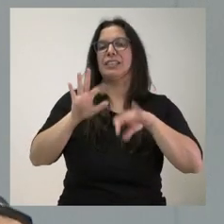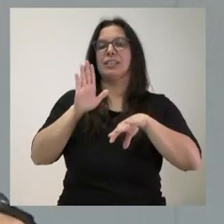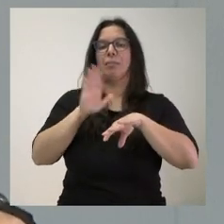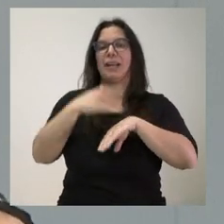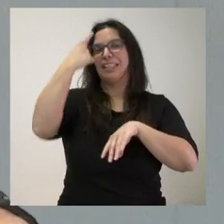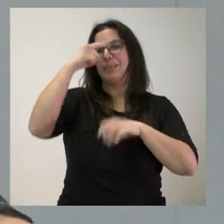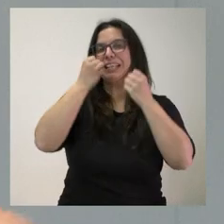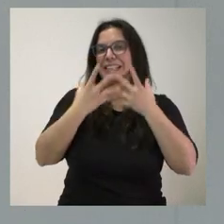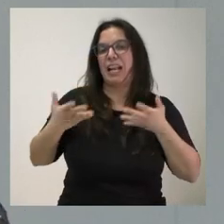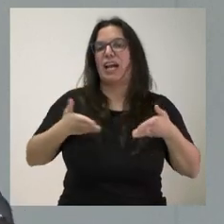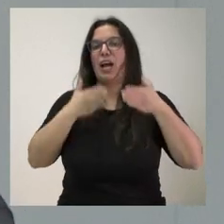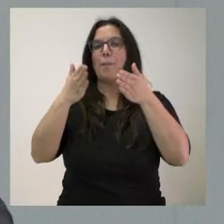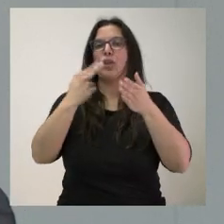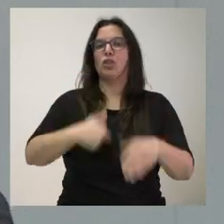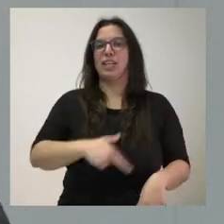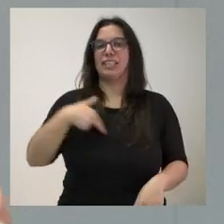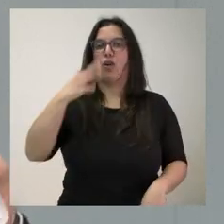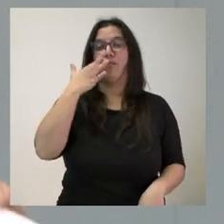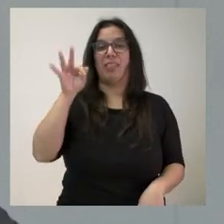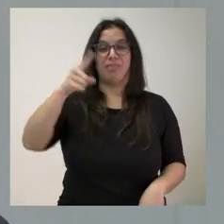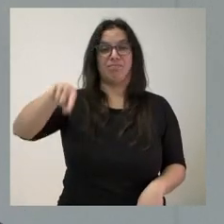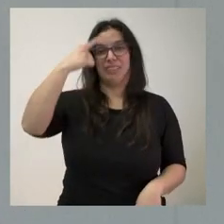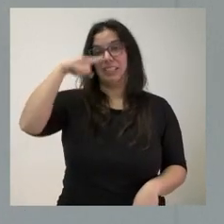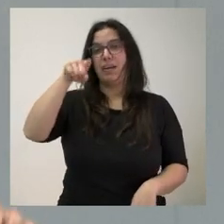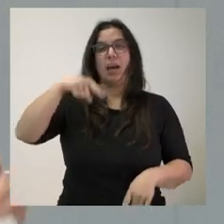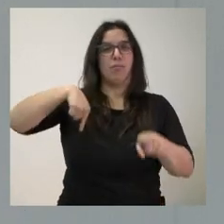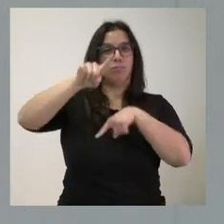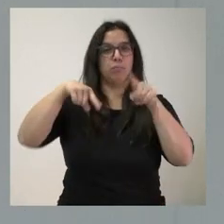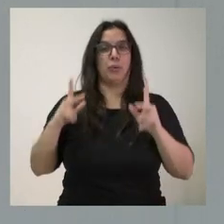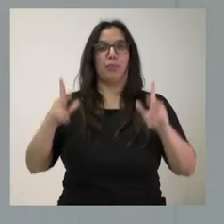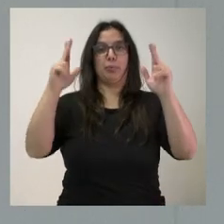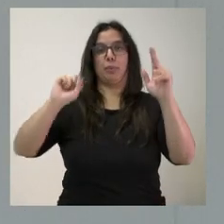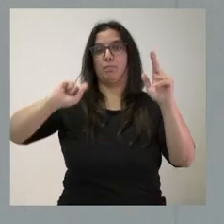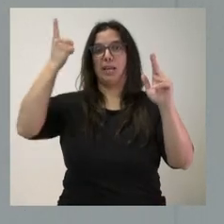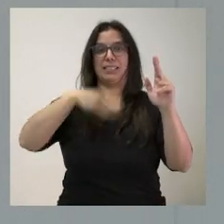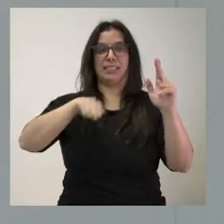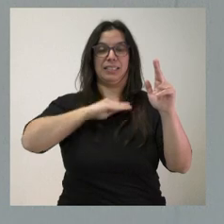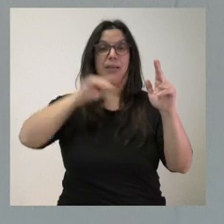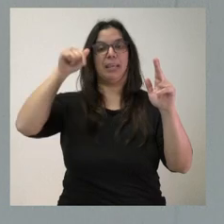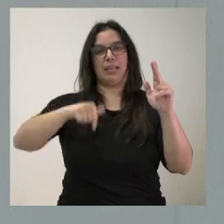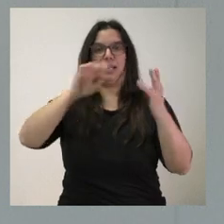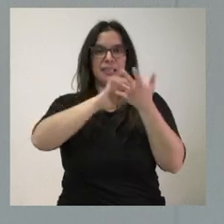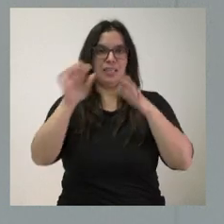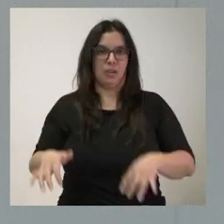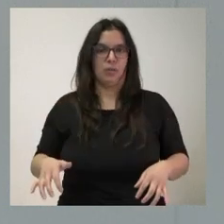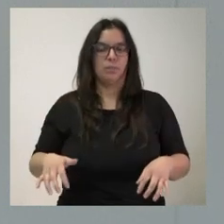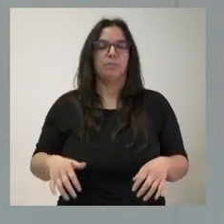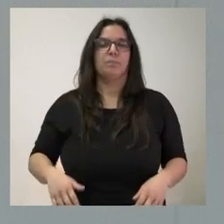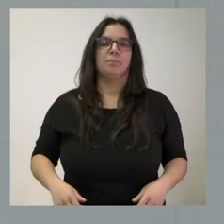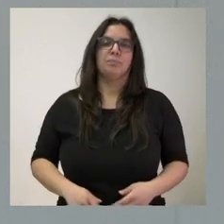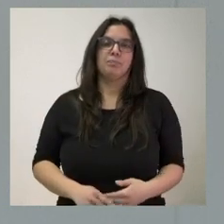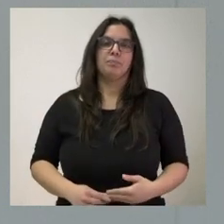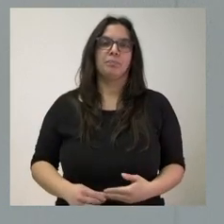de Santiago francés, que saben ustedes que tiene el mayor tramo del conjunto de España en nuestra comunidad autónoma.